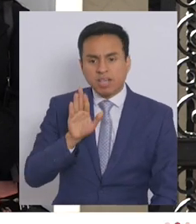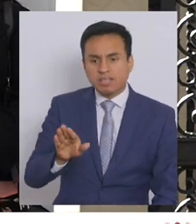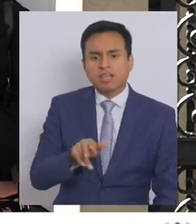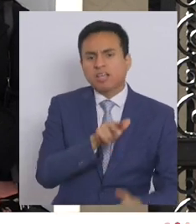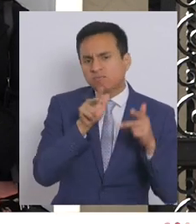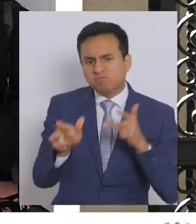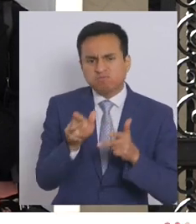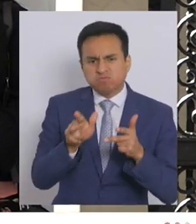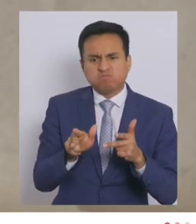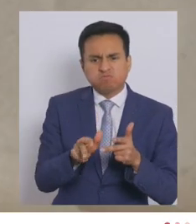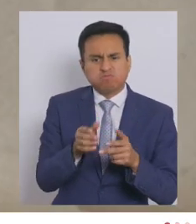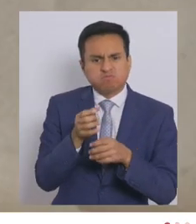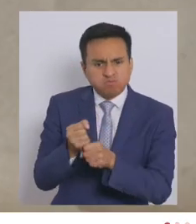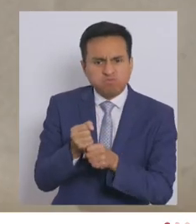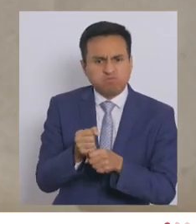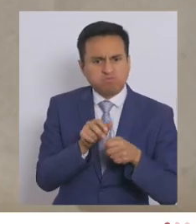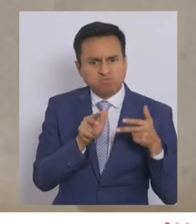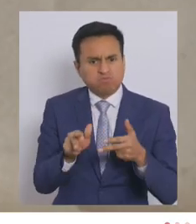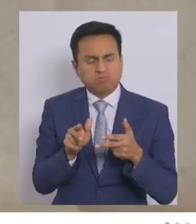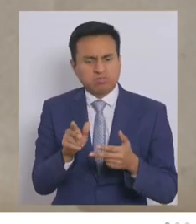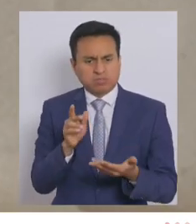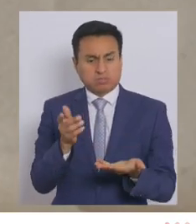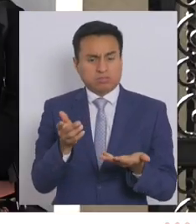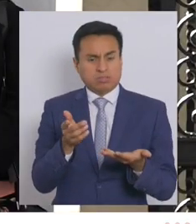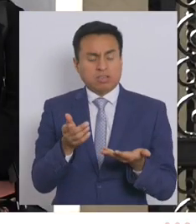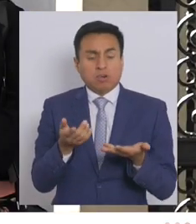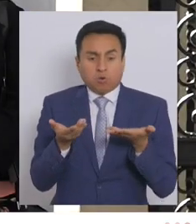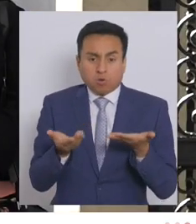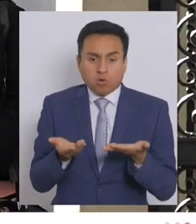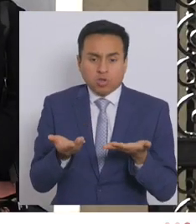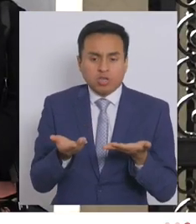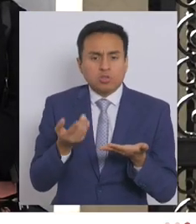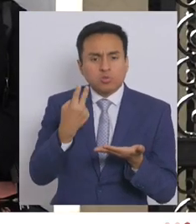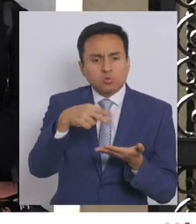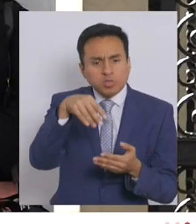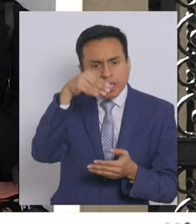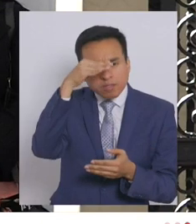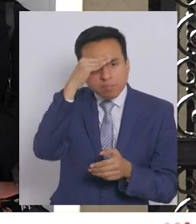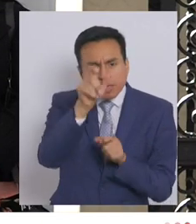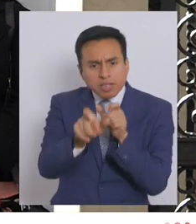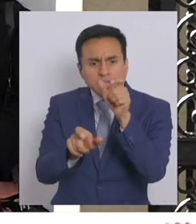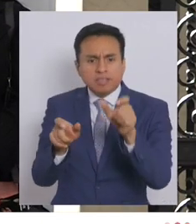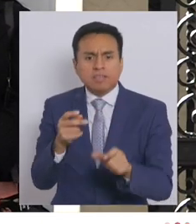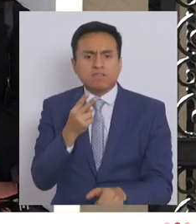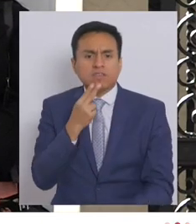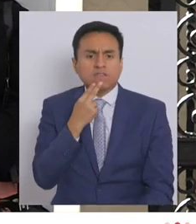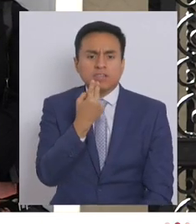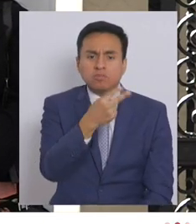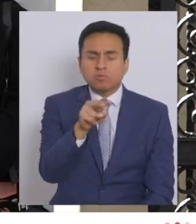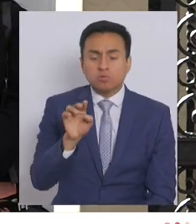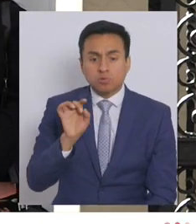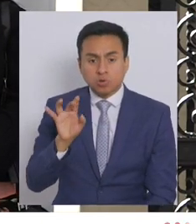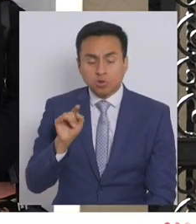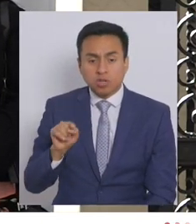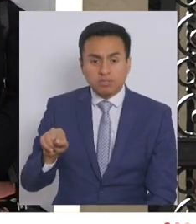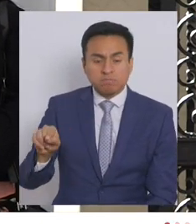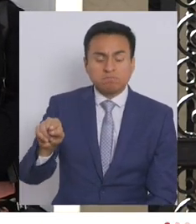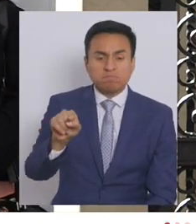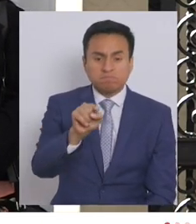hostigamiento, la coacción. Y hoy día inspirados en sus experiencias, en sus vivencias, en sus dolores,